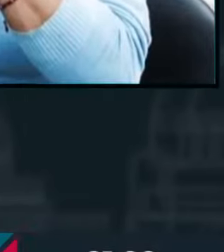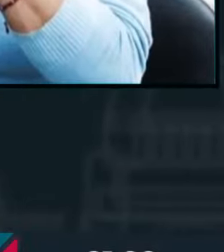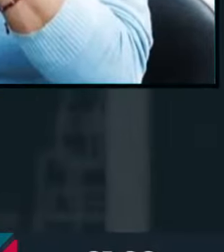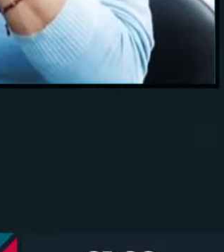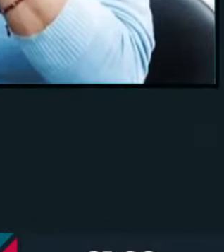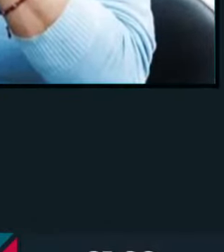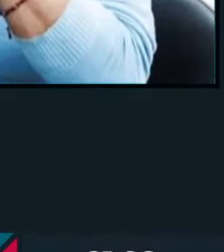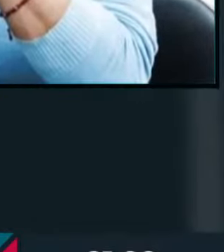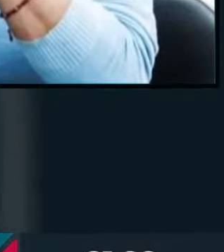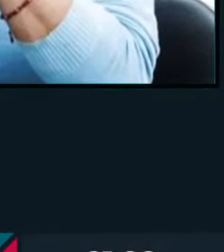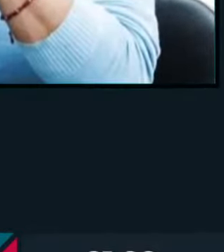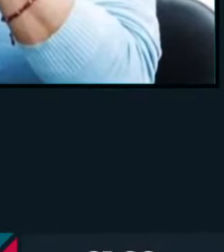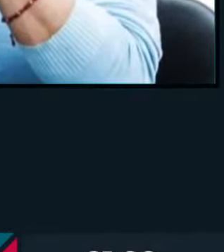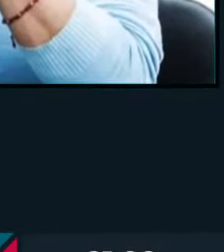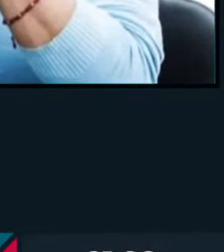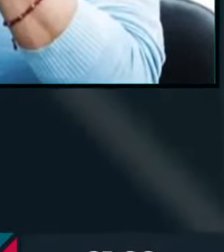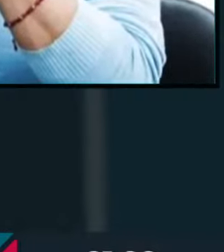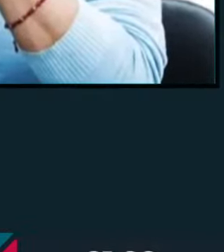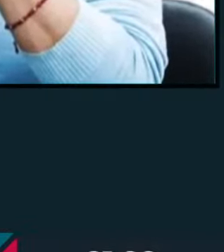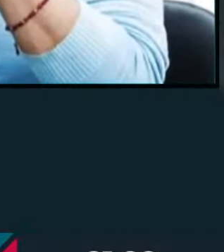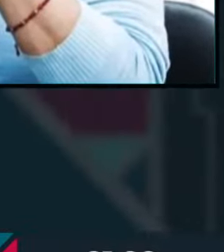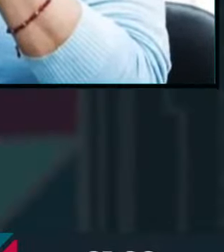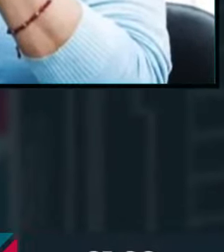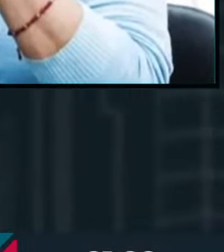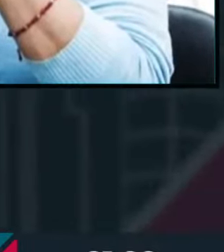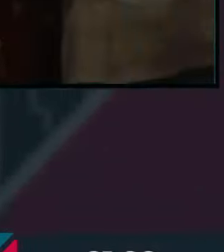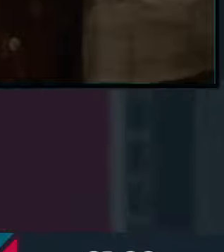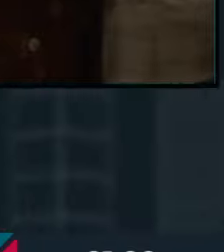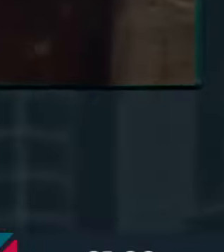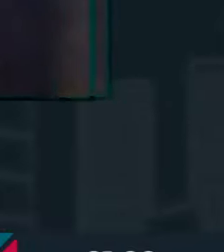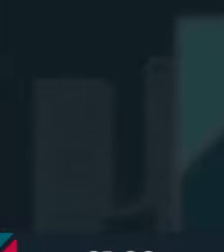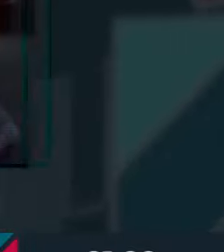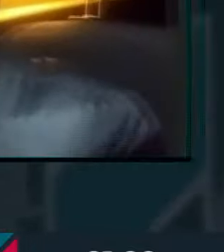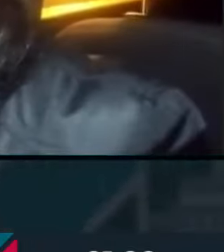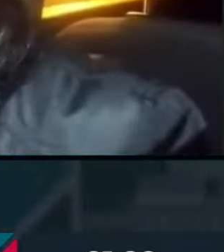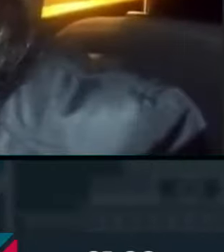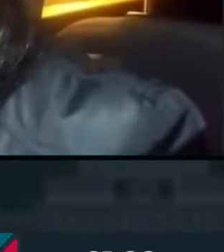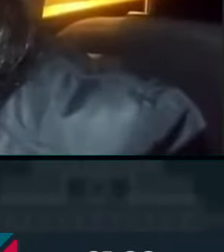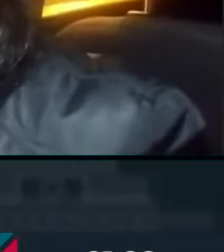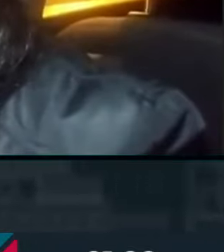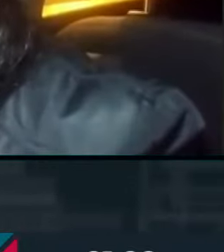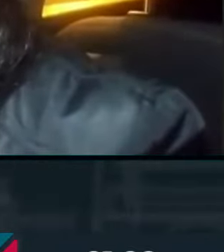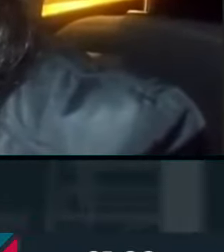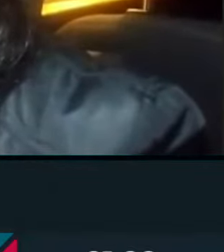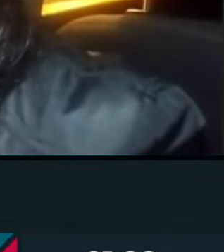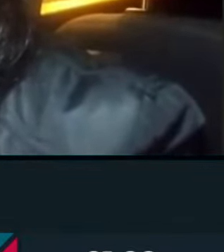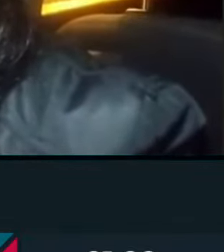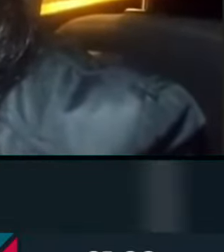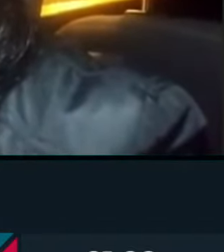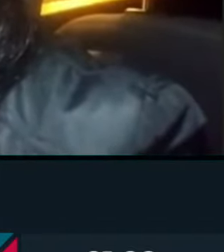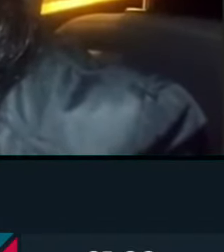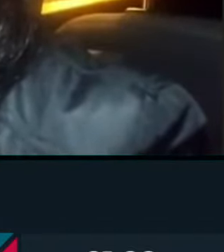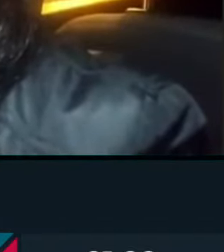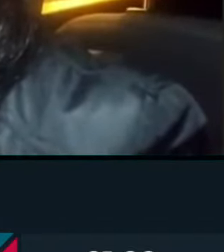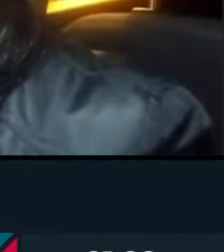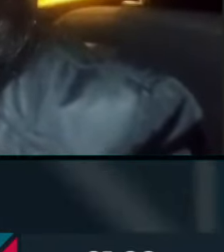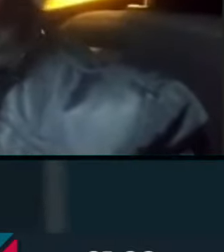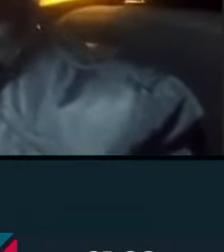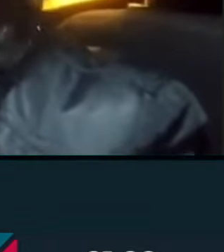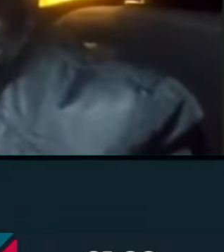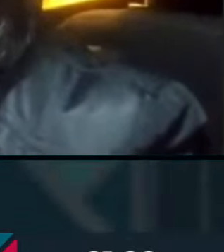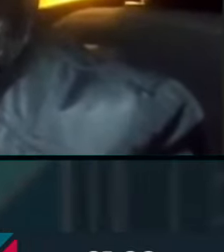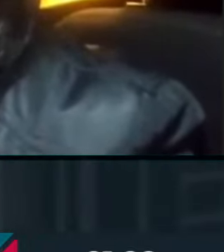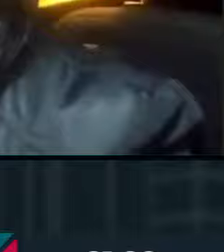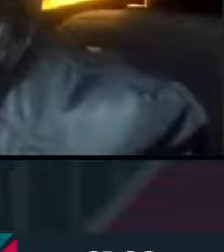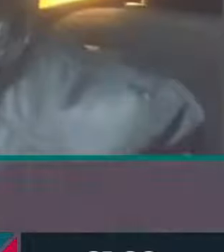mayor venganza será que todos seamos felices. Gracias. Kenia, te agradezco mucho por acompañarnos, te mando un fuerte abrazo. Hasta